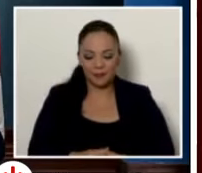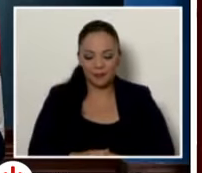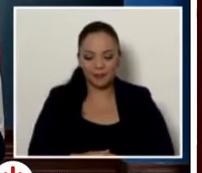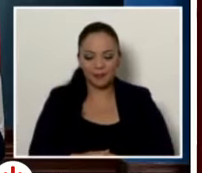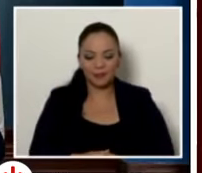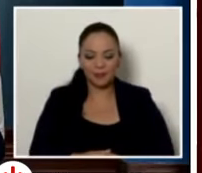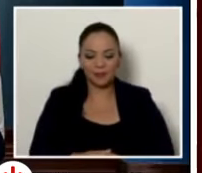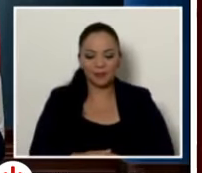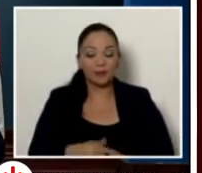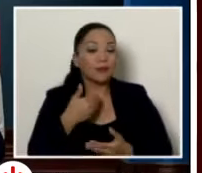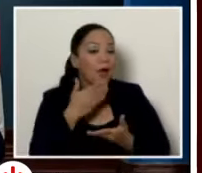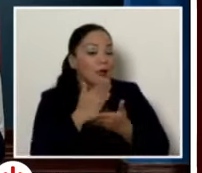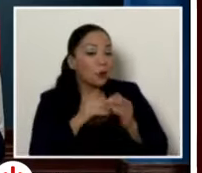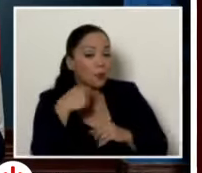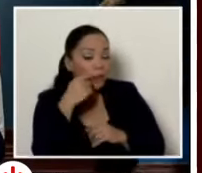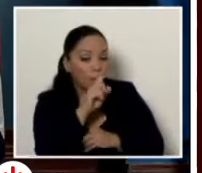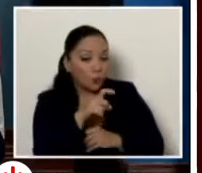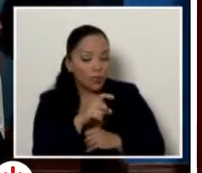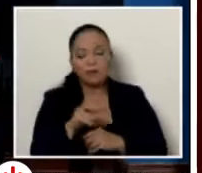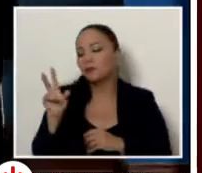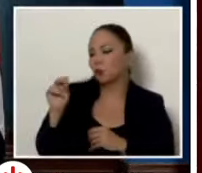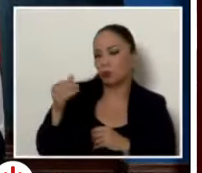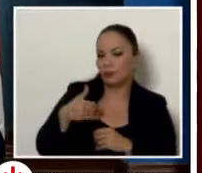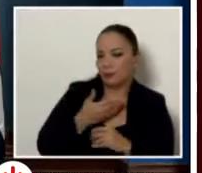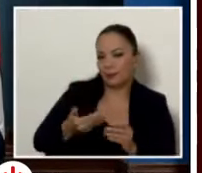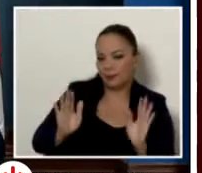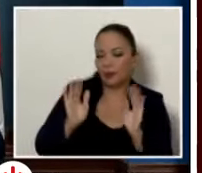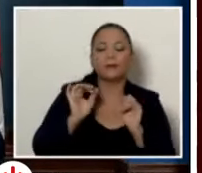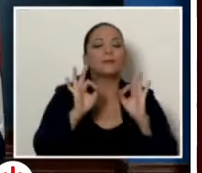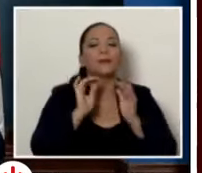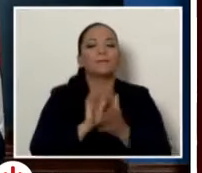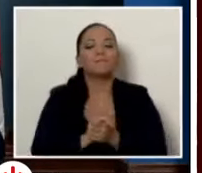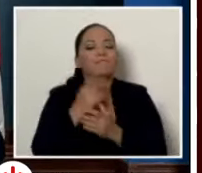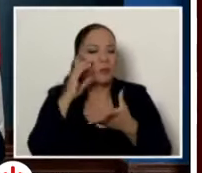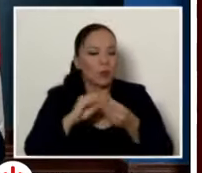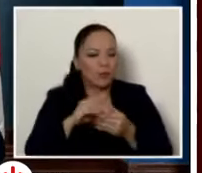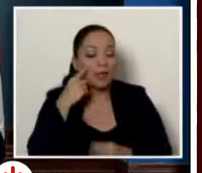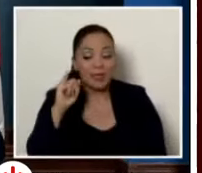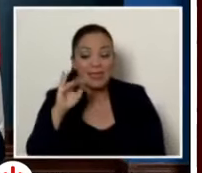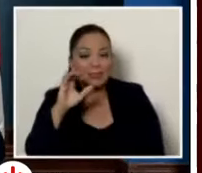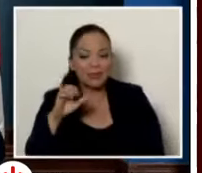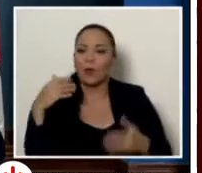¿Hay video o no? No, señor presidente. Bueno, vean, el ICE está volando,